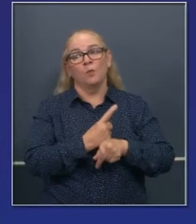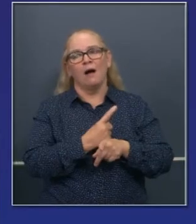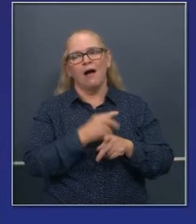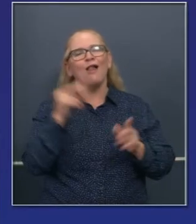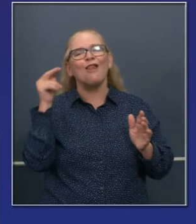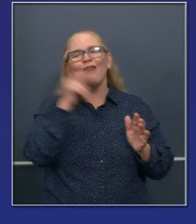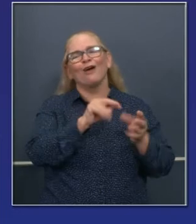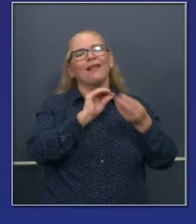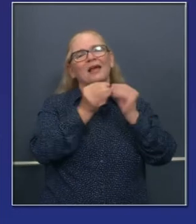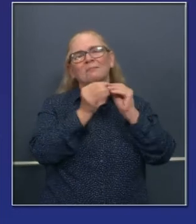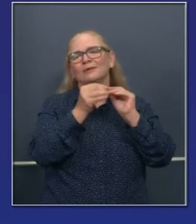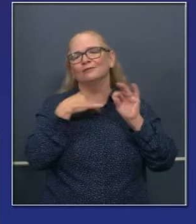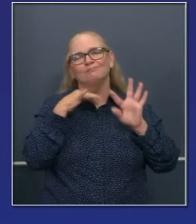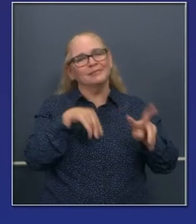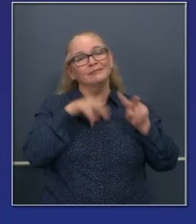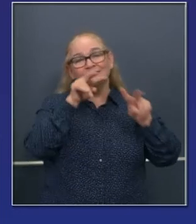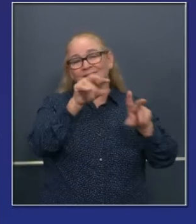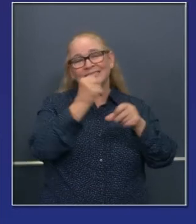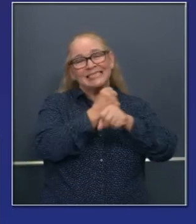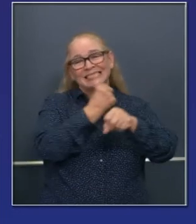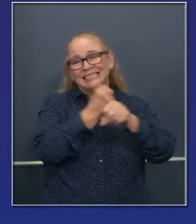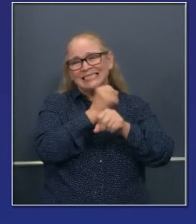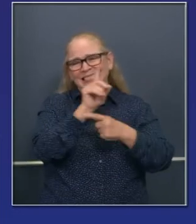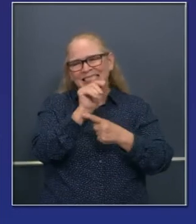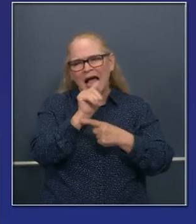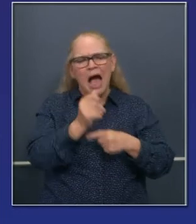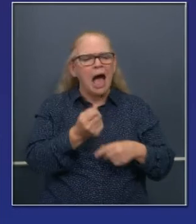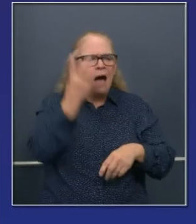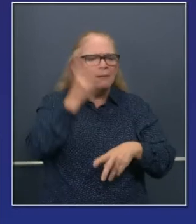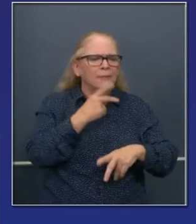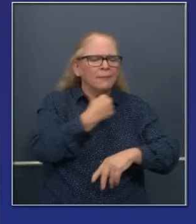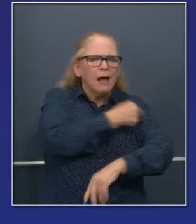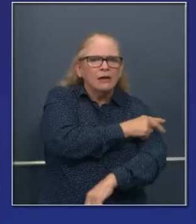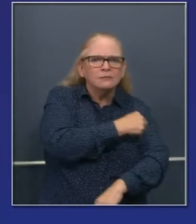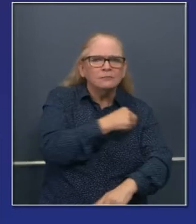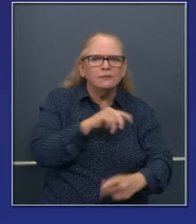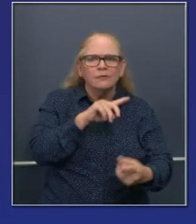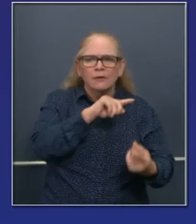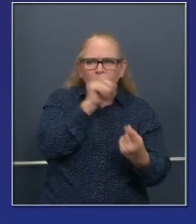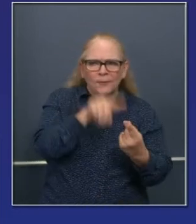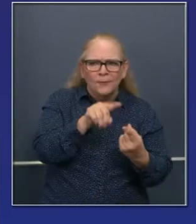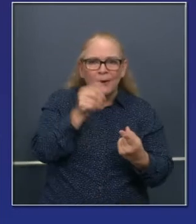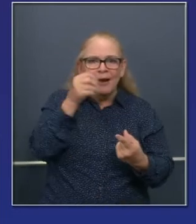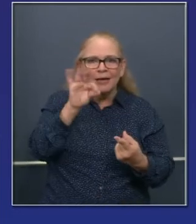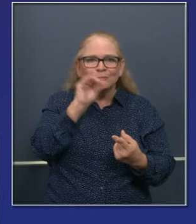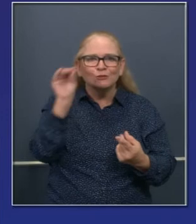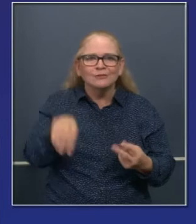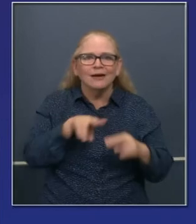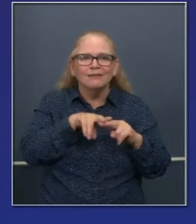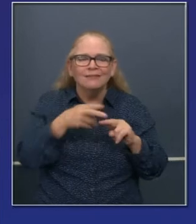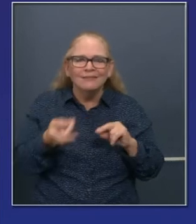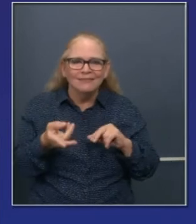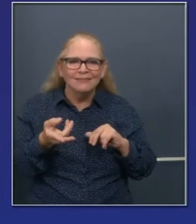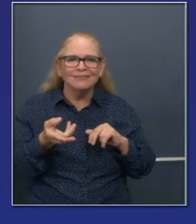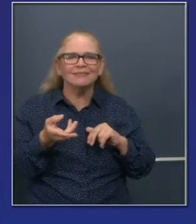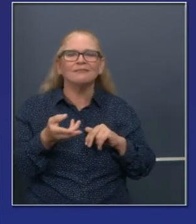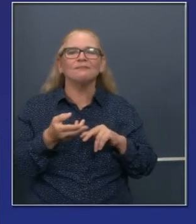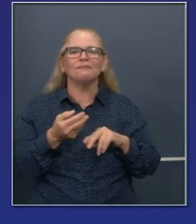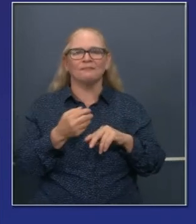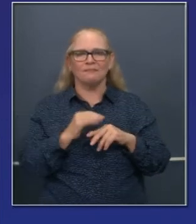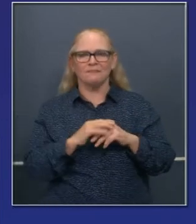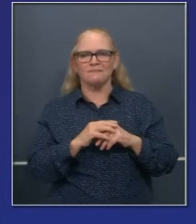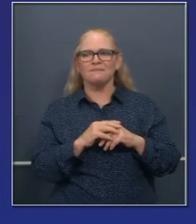dirección correcta. Tenemos hospitalizaciones de COVID-19 que ha bajado un 19% a través de los últimos 14 días.